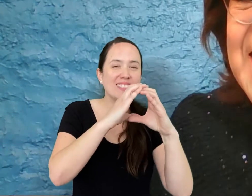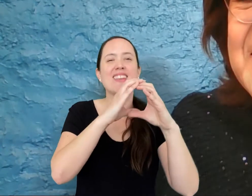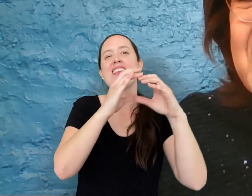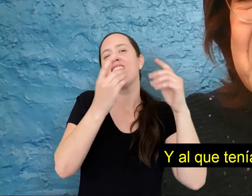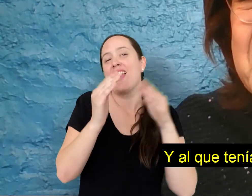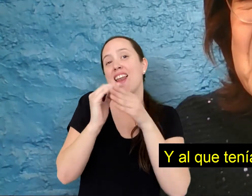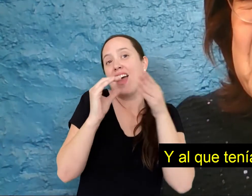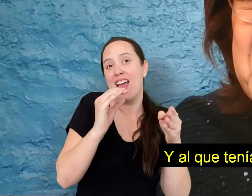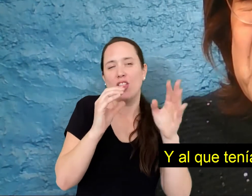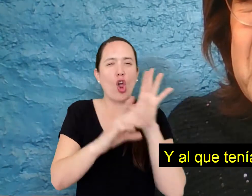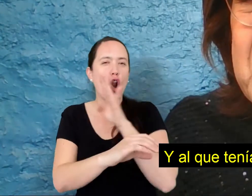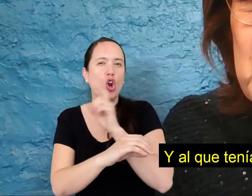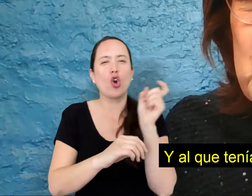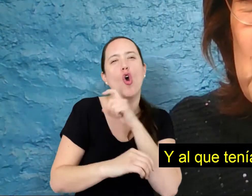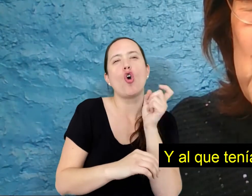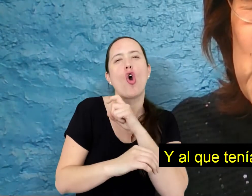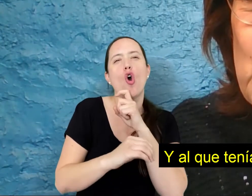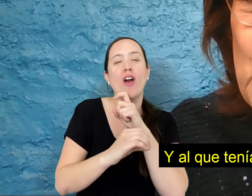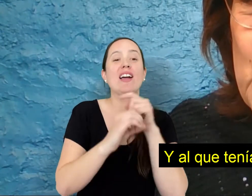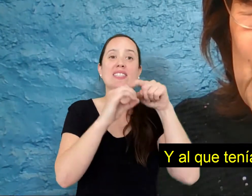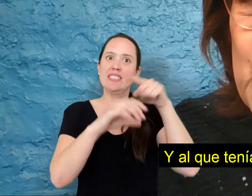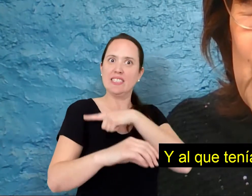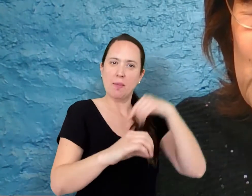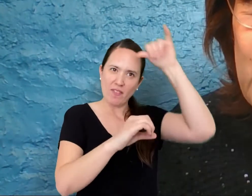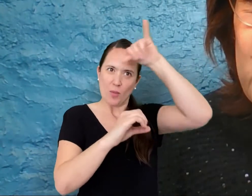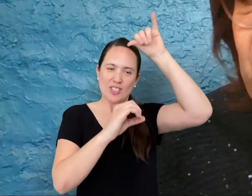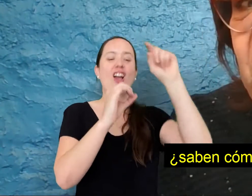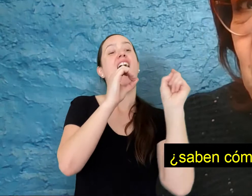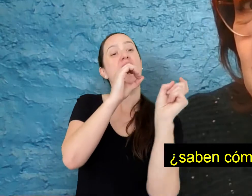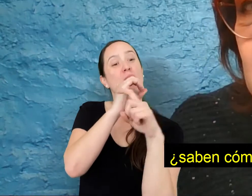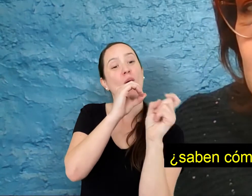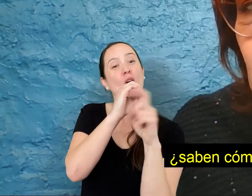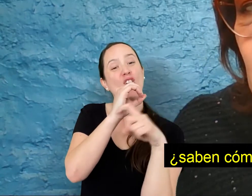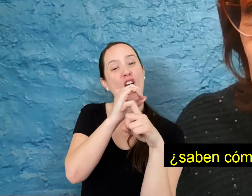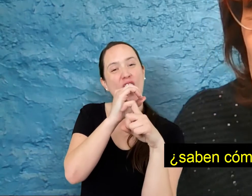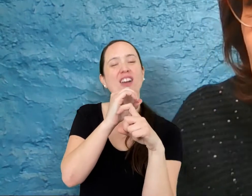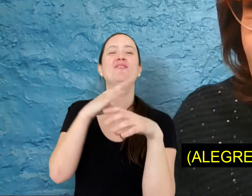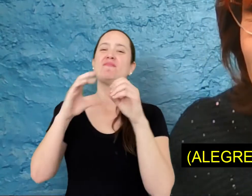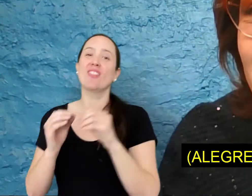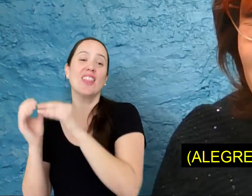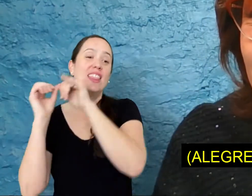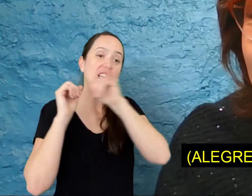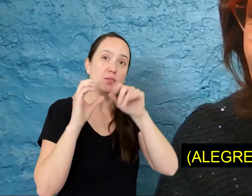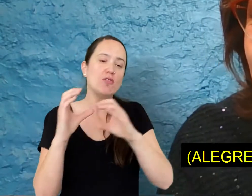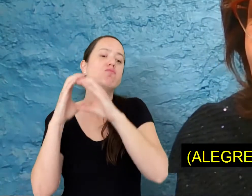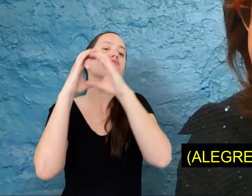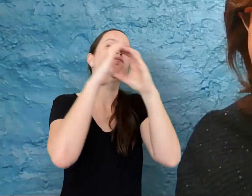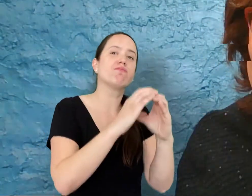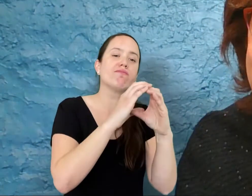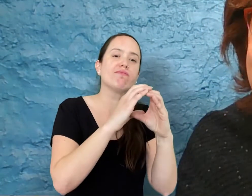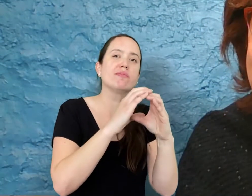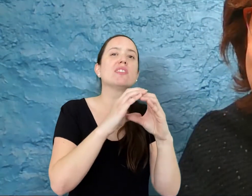Y al que tenía color rojo, ¿saben cómo le puso? Marte.